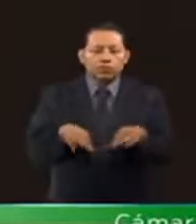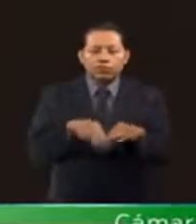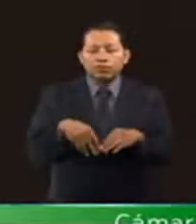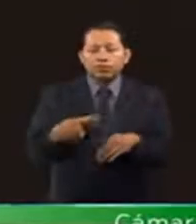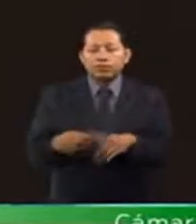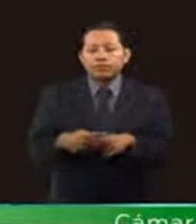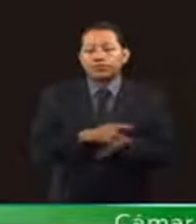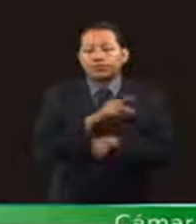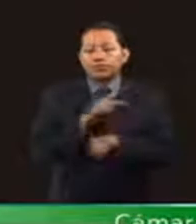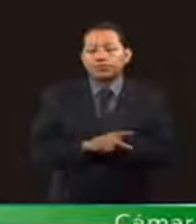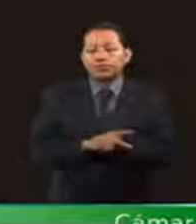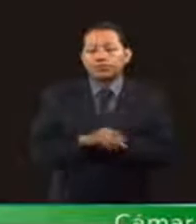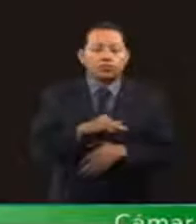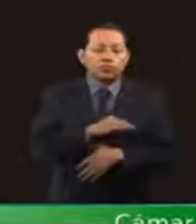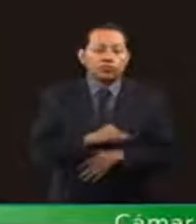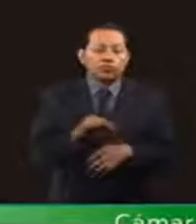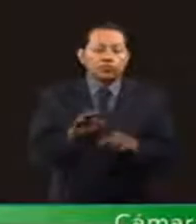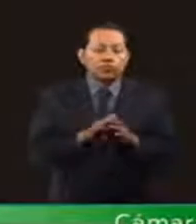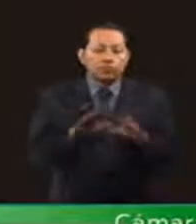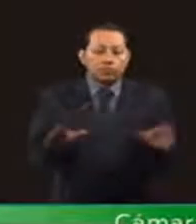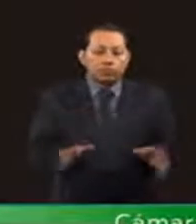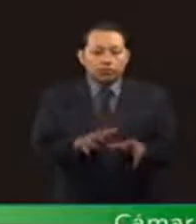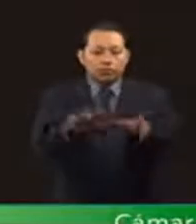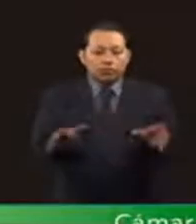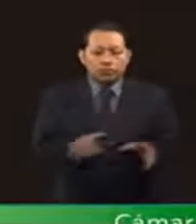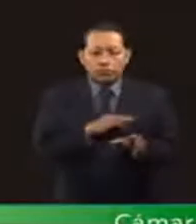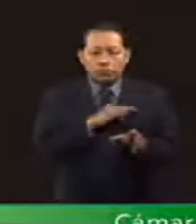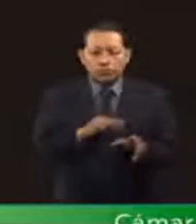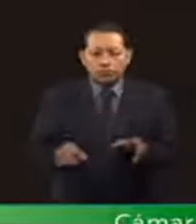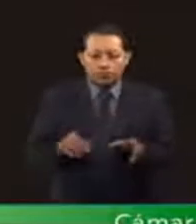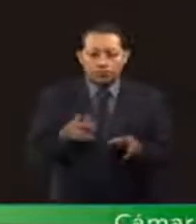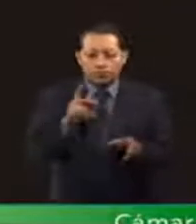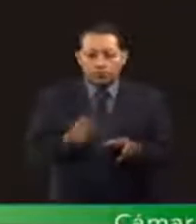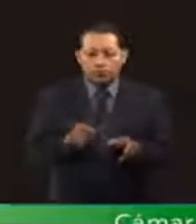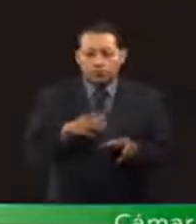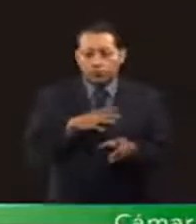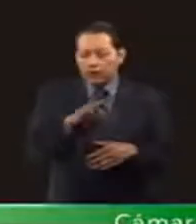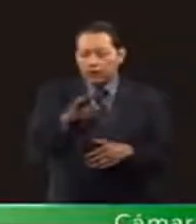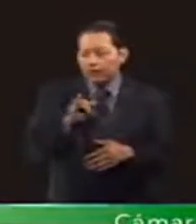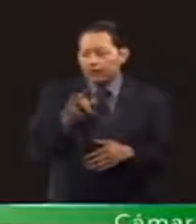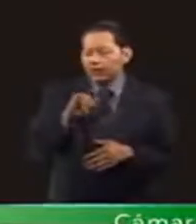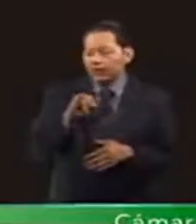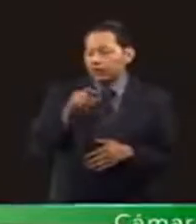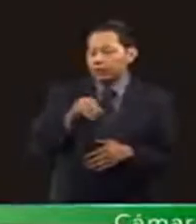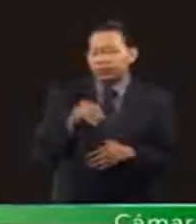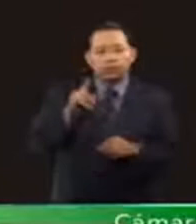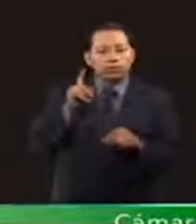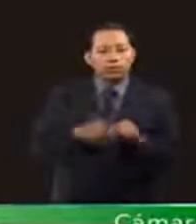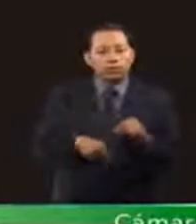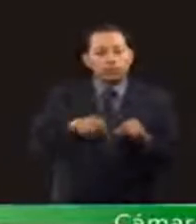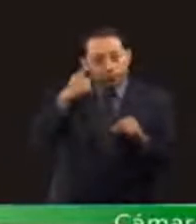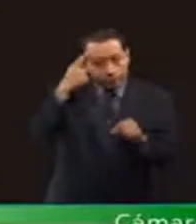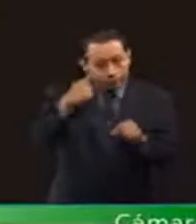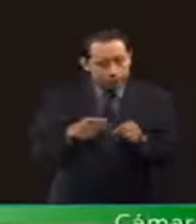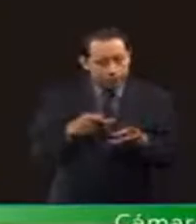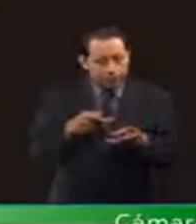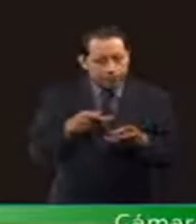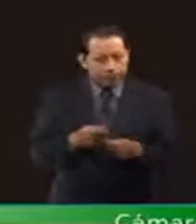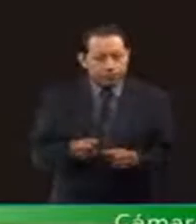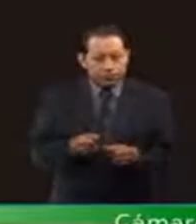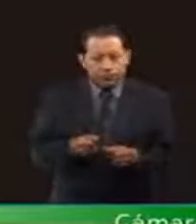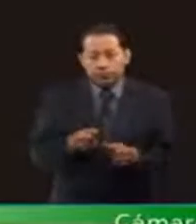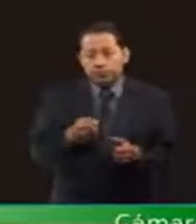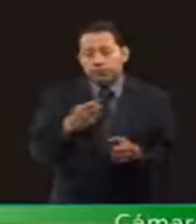país poder fomentar y quitar los fideicomisos para poder gastar